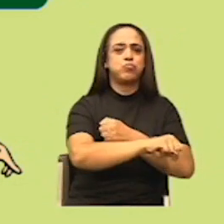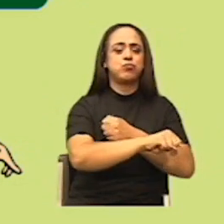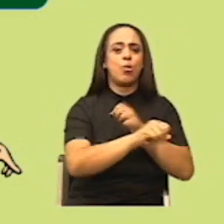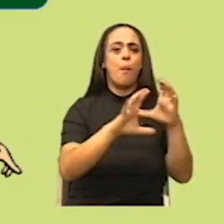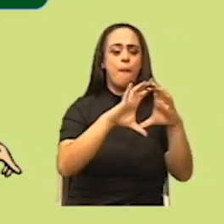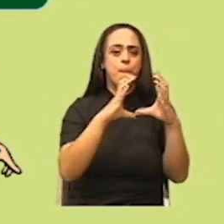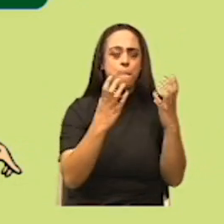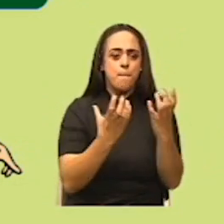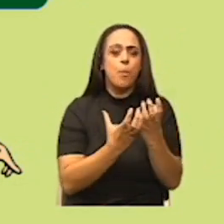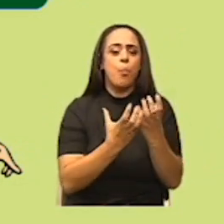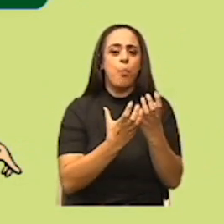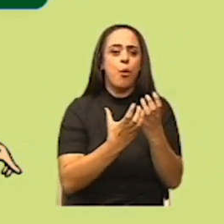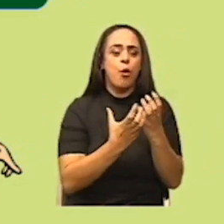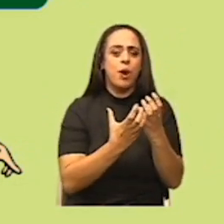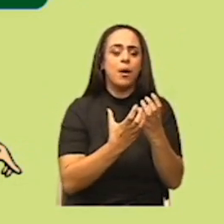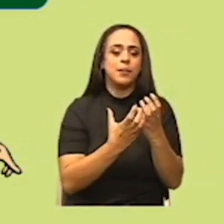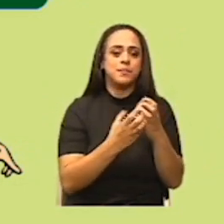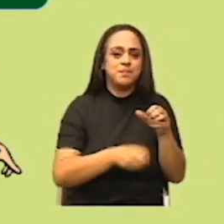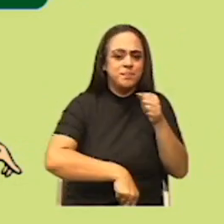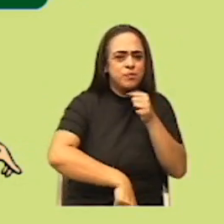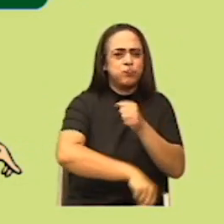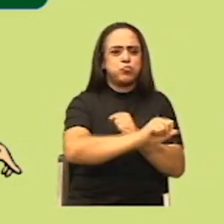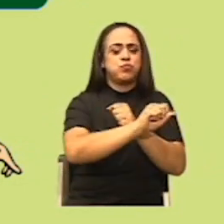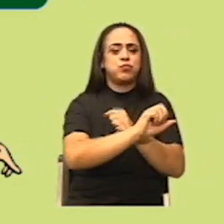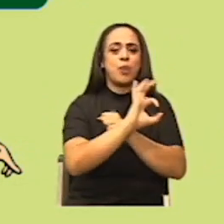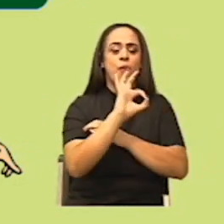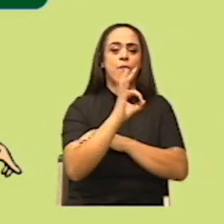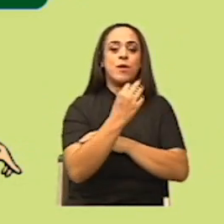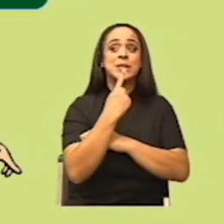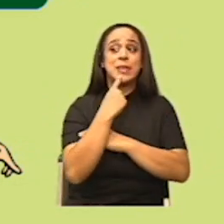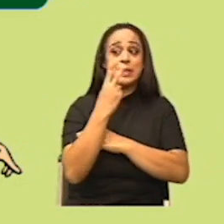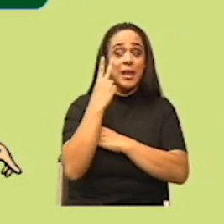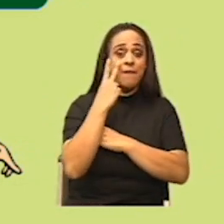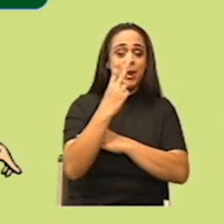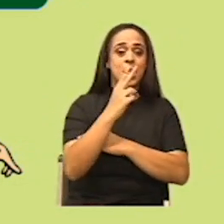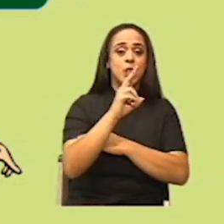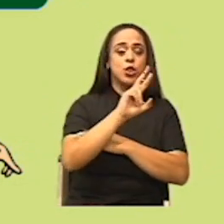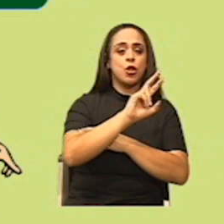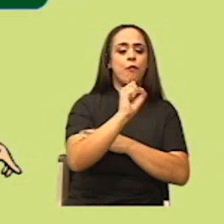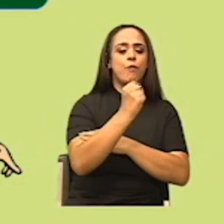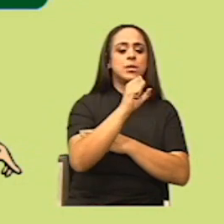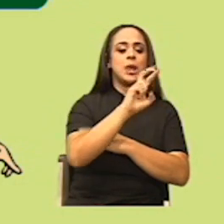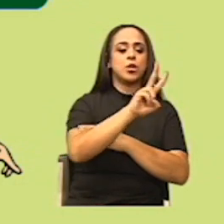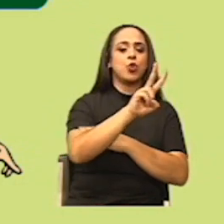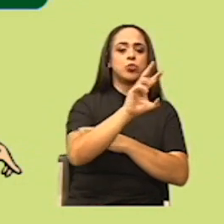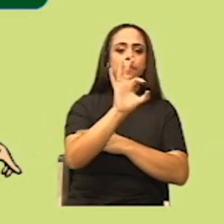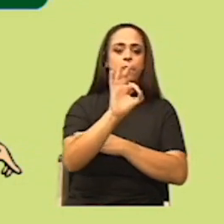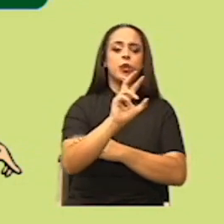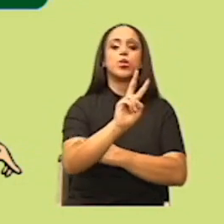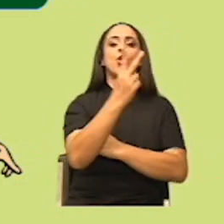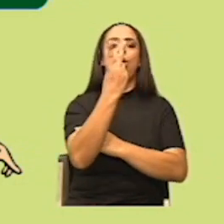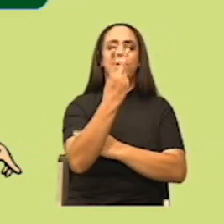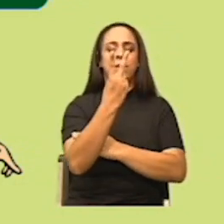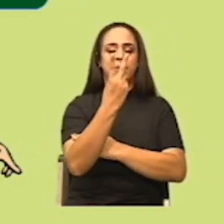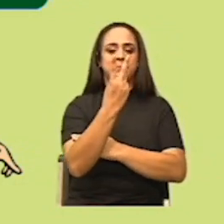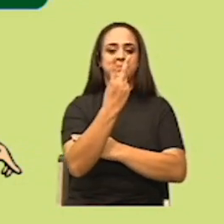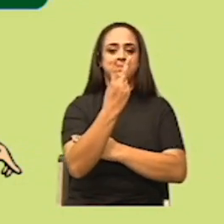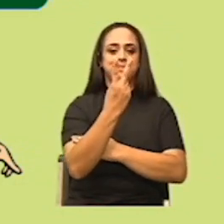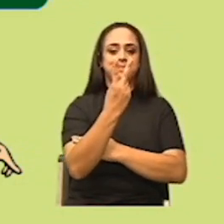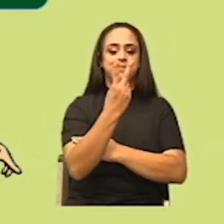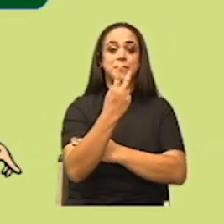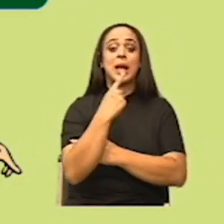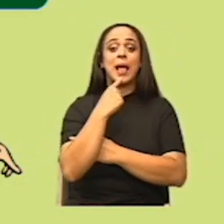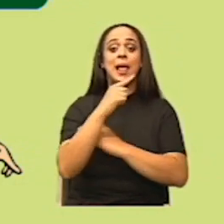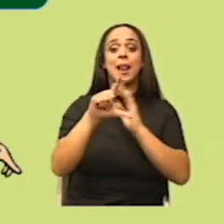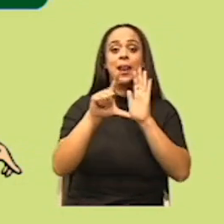niña dice que ejerce una fuerza de 2F. O sea, ella duplicó la fuerza. Y según la segunda ley de